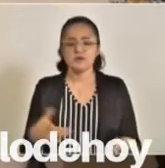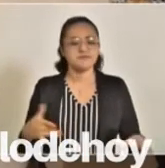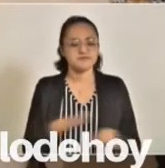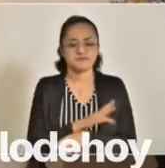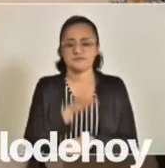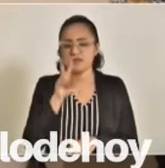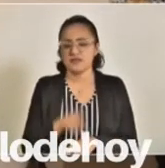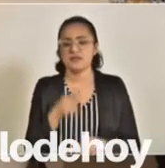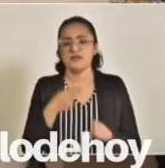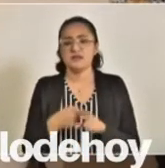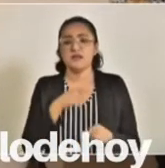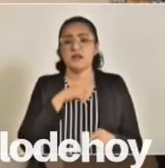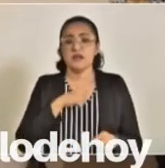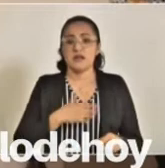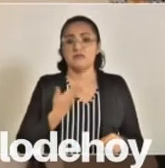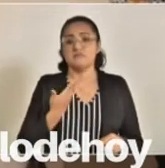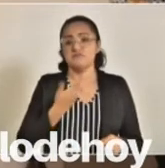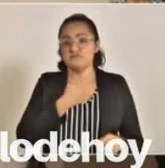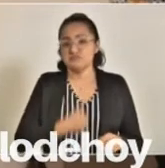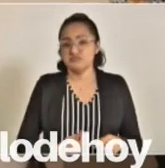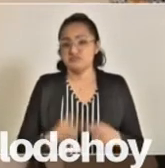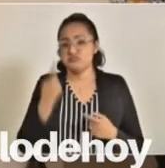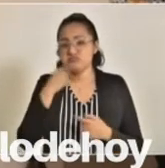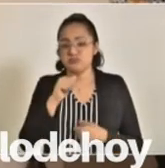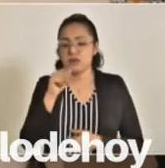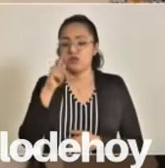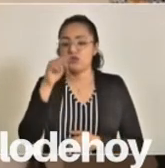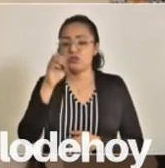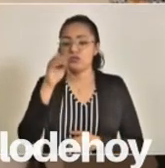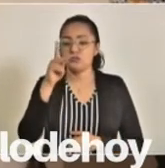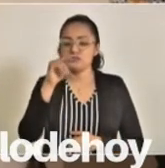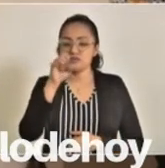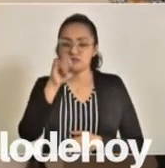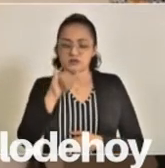autopsia, todo eso existe.